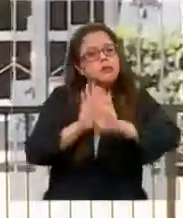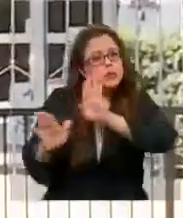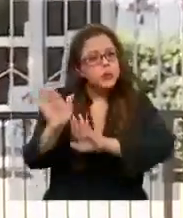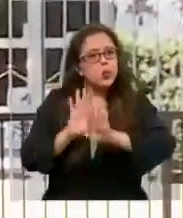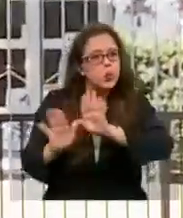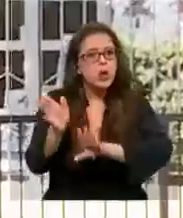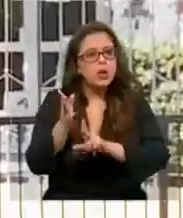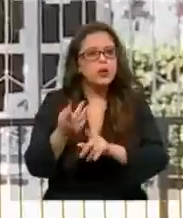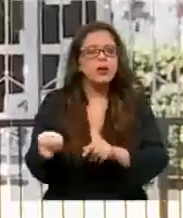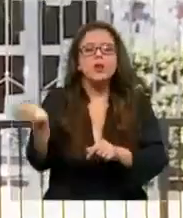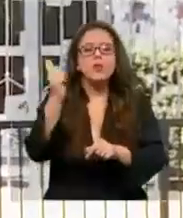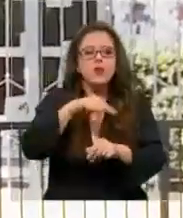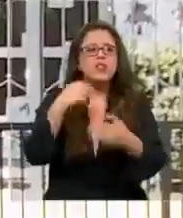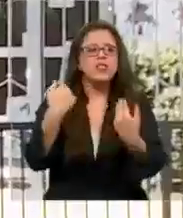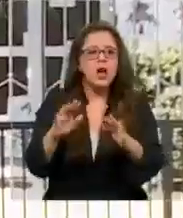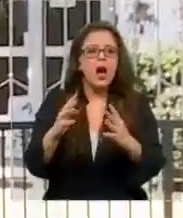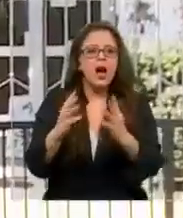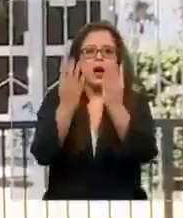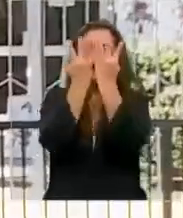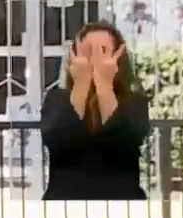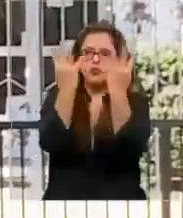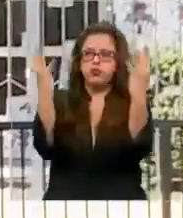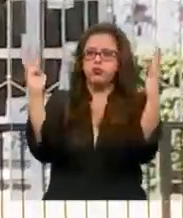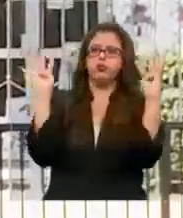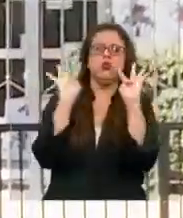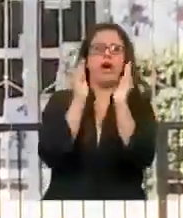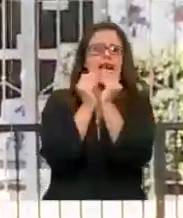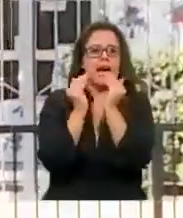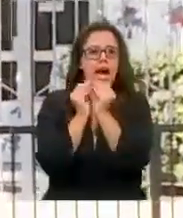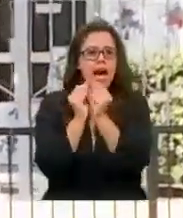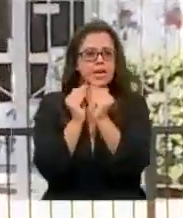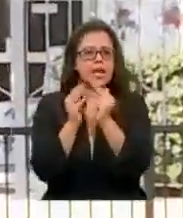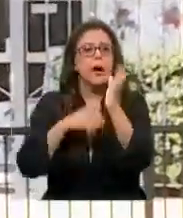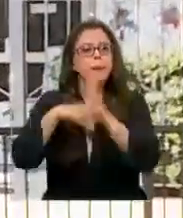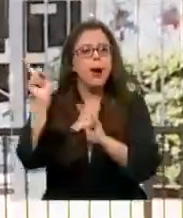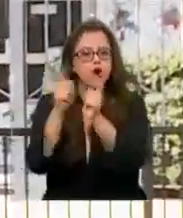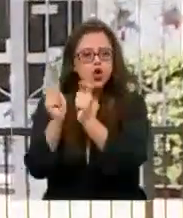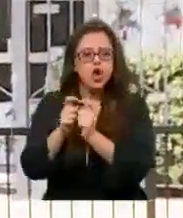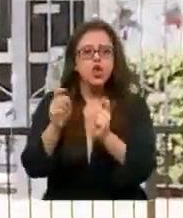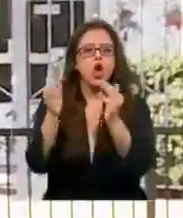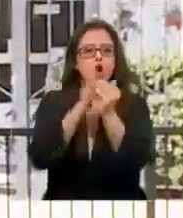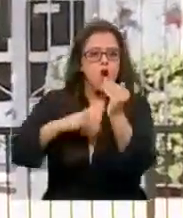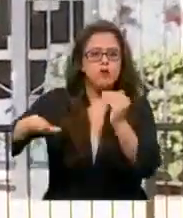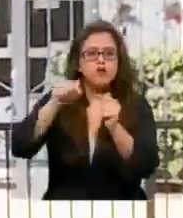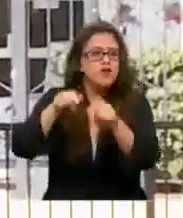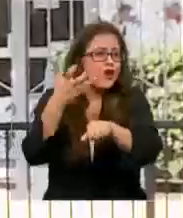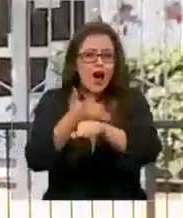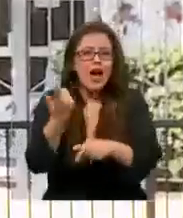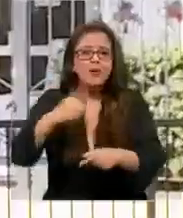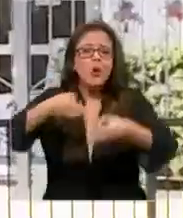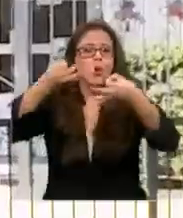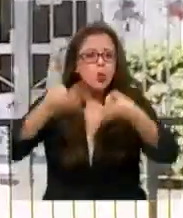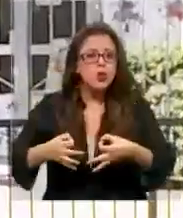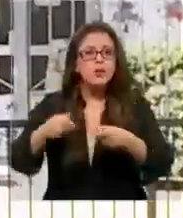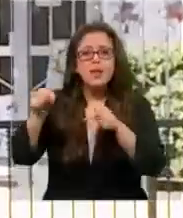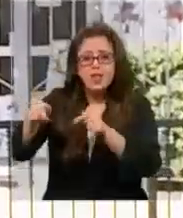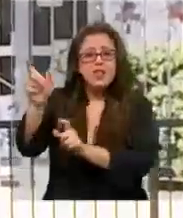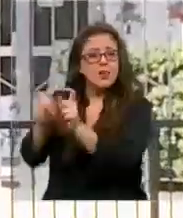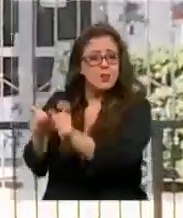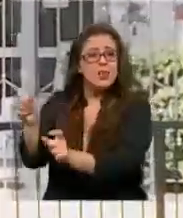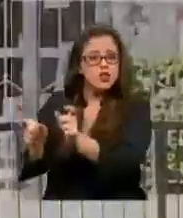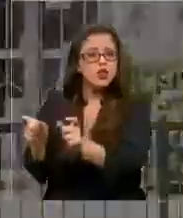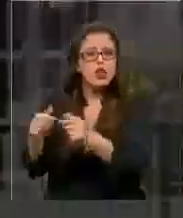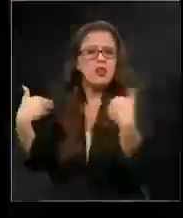volver a reforzar más de lo que tenemos reforzada la casa, mayor contacto con los vecinos, que todo eso ya está. El tema es que justamente a compadres